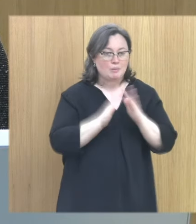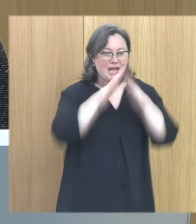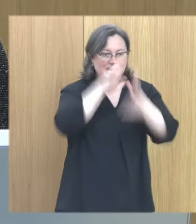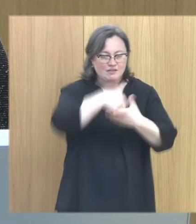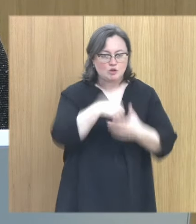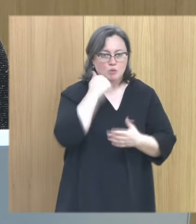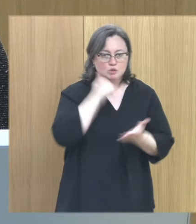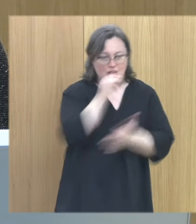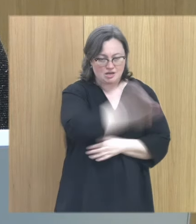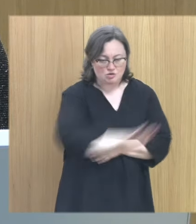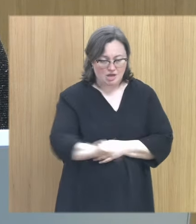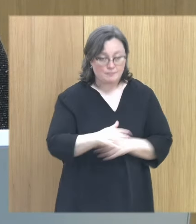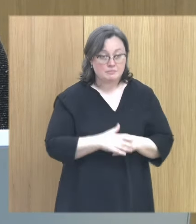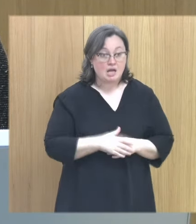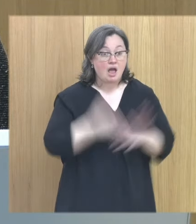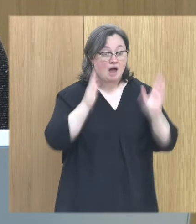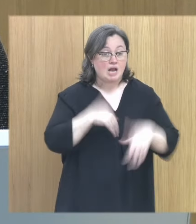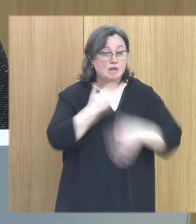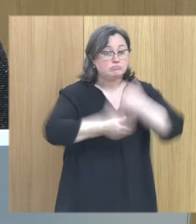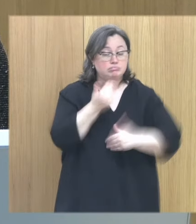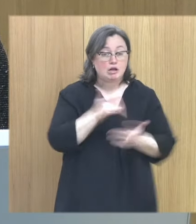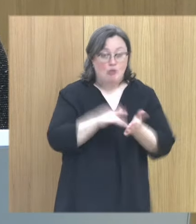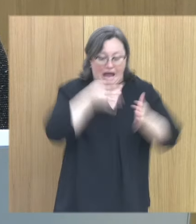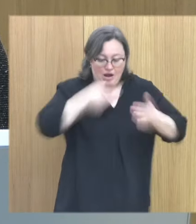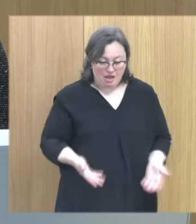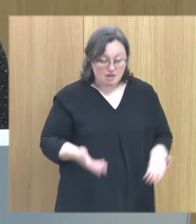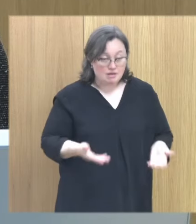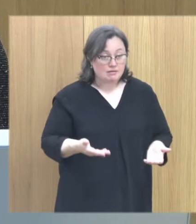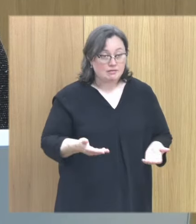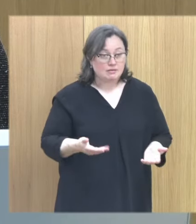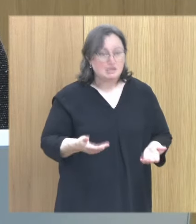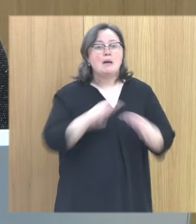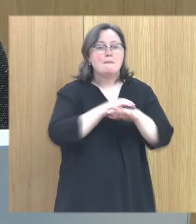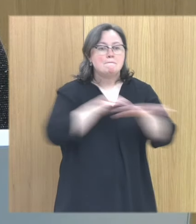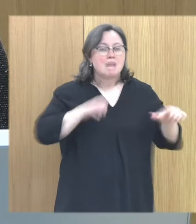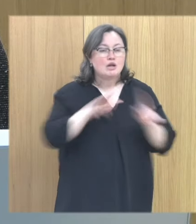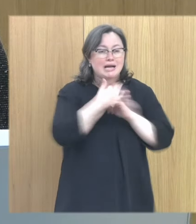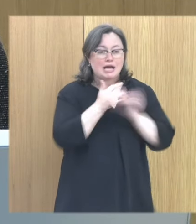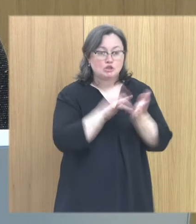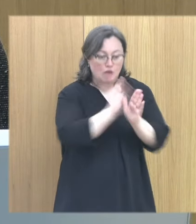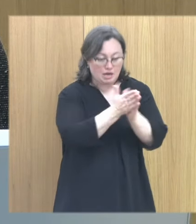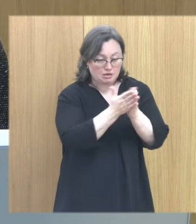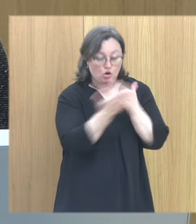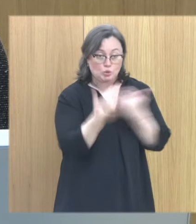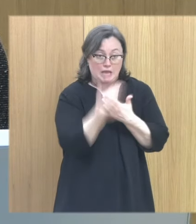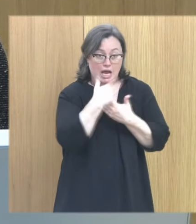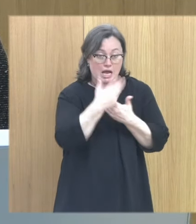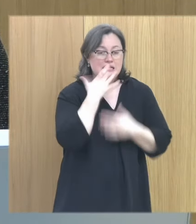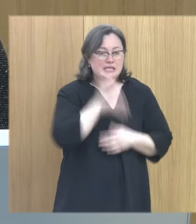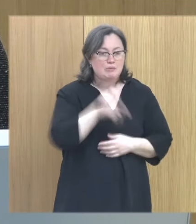y ha acabado, digamos, que a día de hoy la mayor parte de los casos que tengo en consulta son